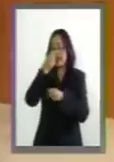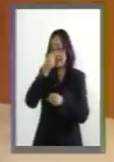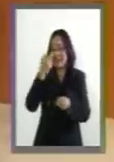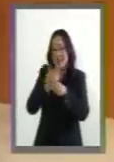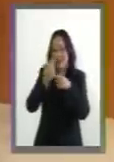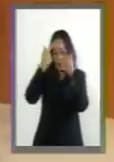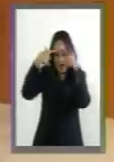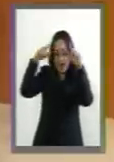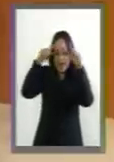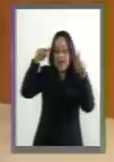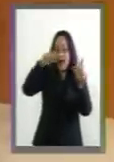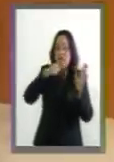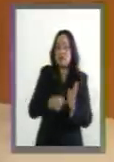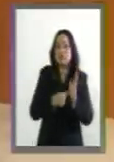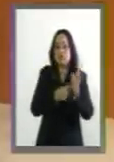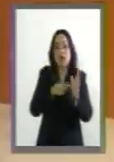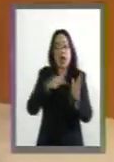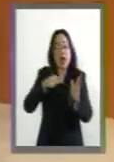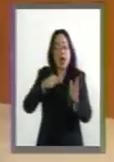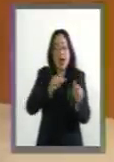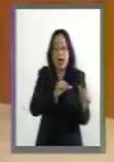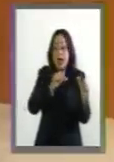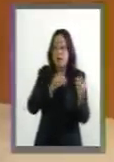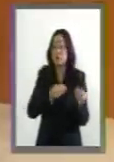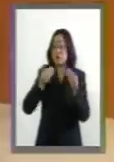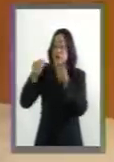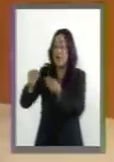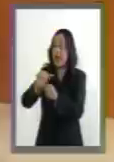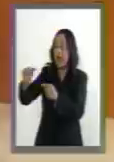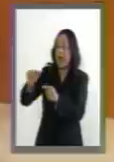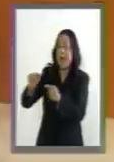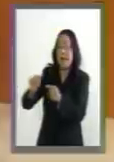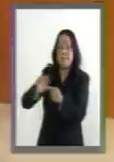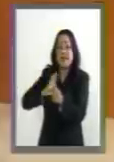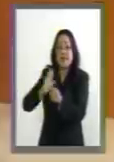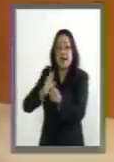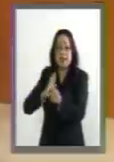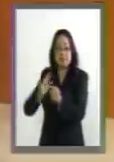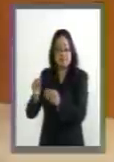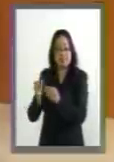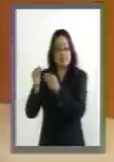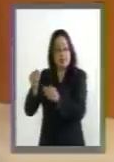a la Armada de México, el control de todos los puertos del país.